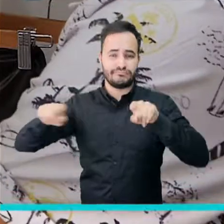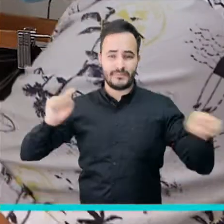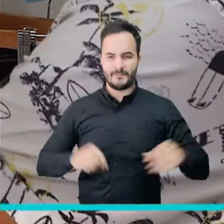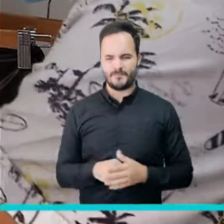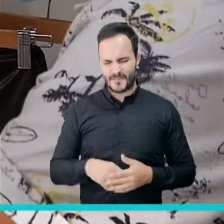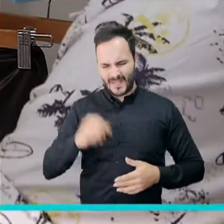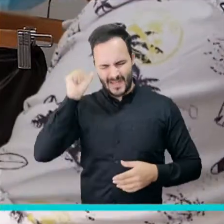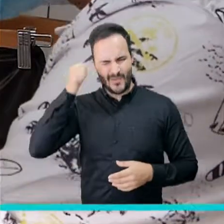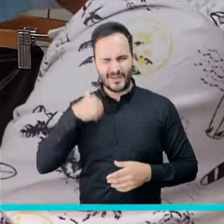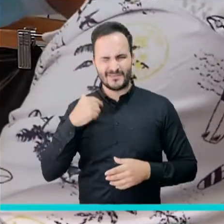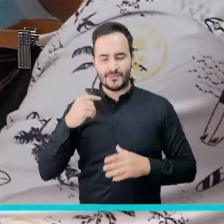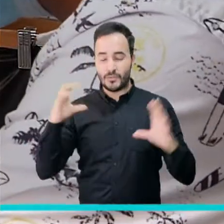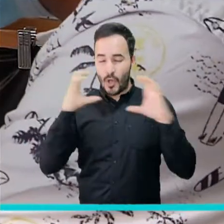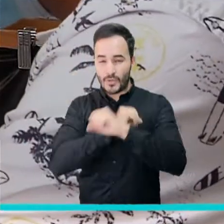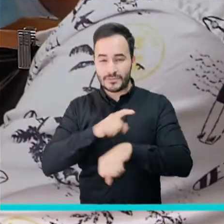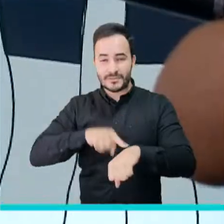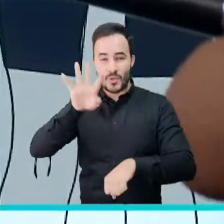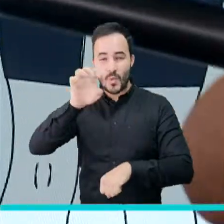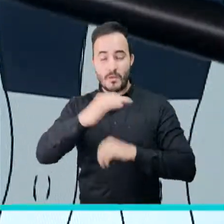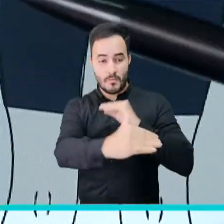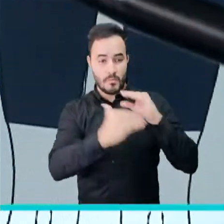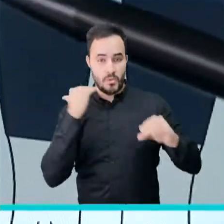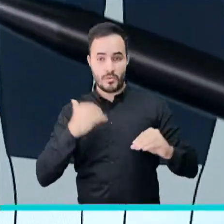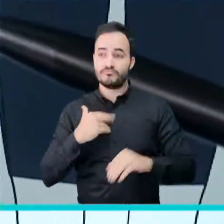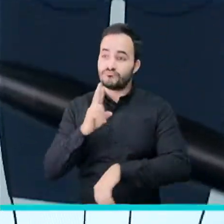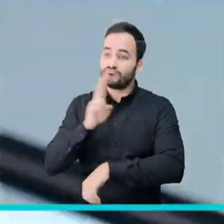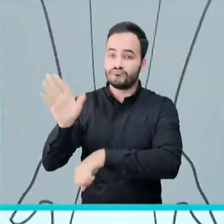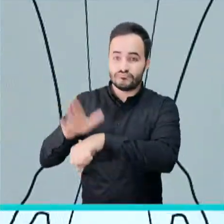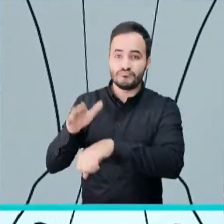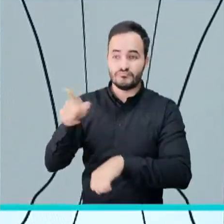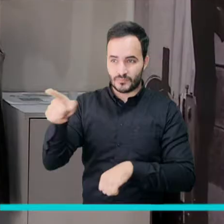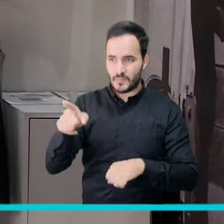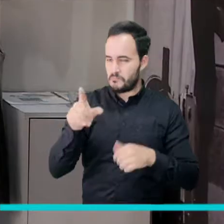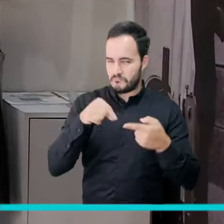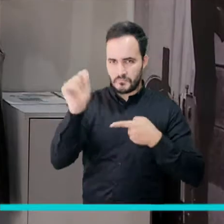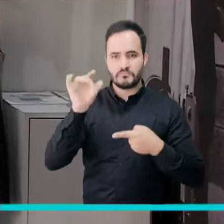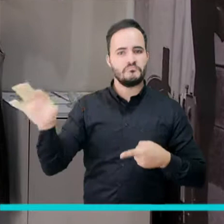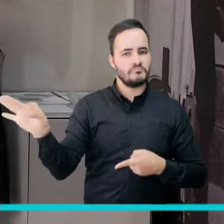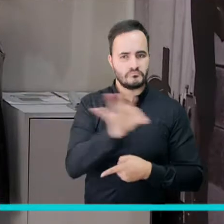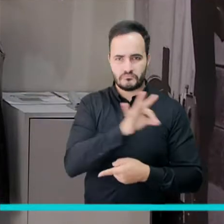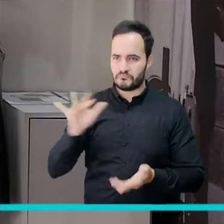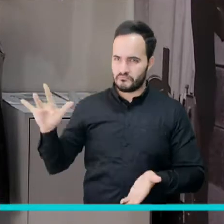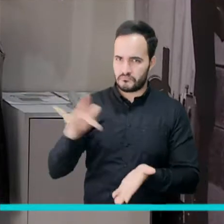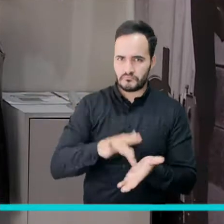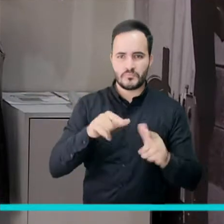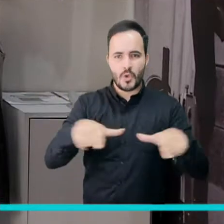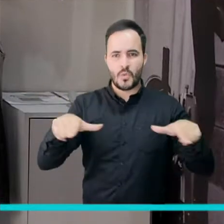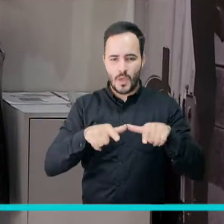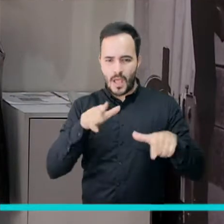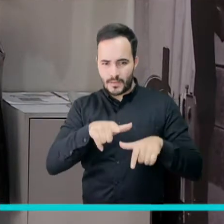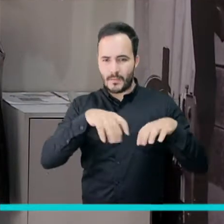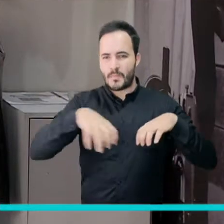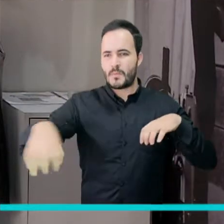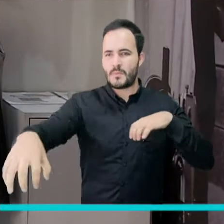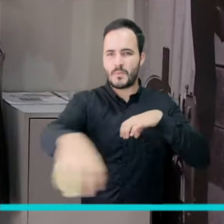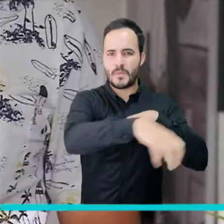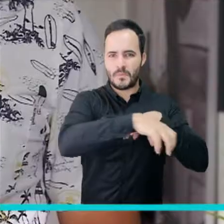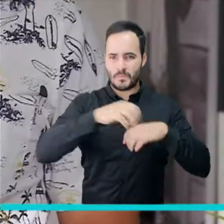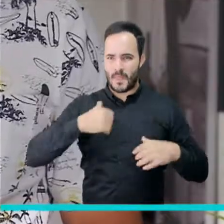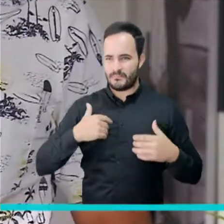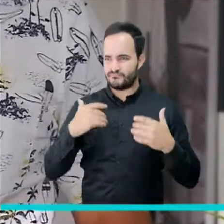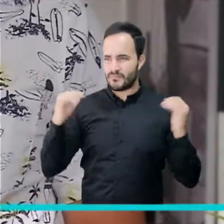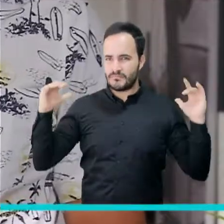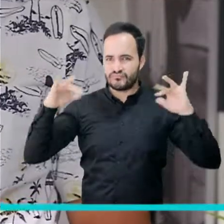un día como a las 9 de la noche nos dieron la respuesta de que éramos uno de los beneficiados para pertenecer en un stand de Colombia